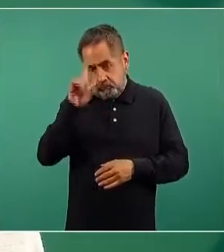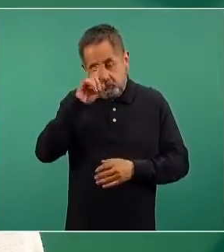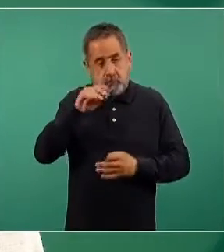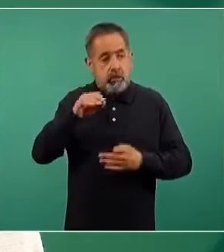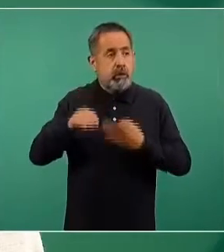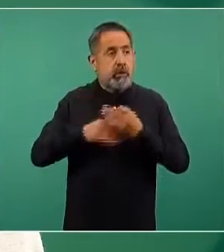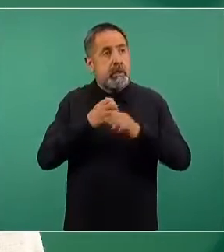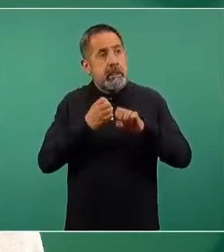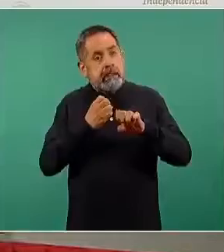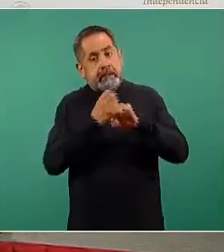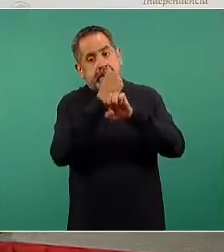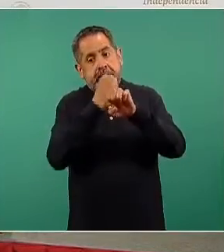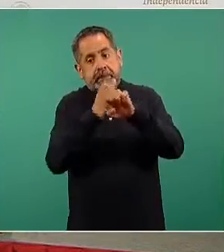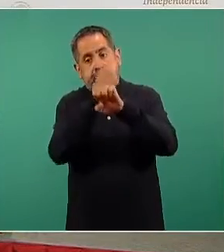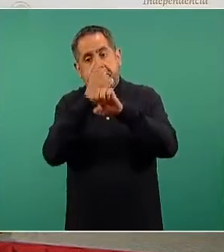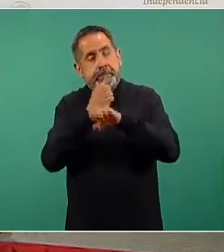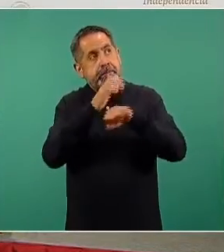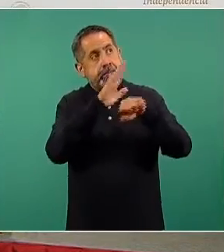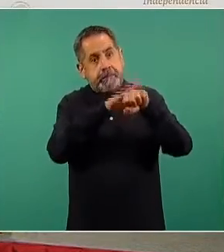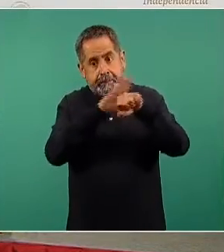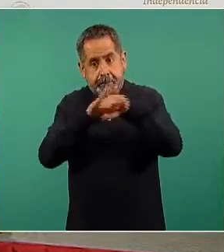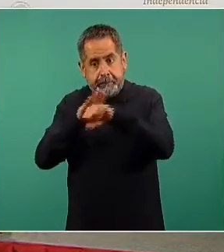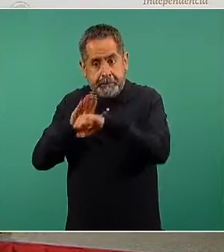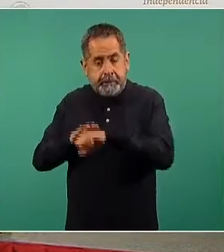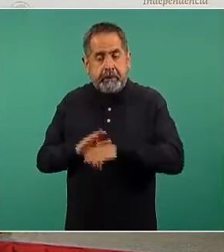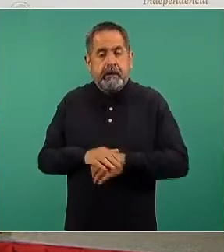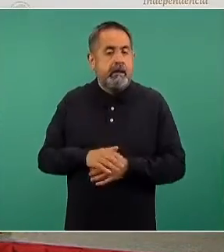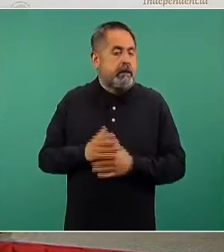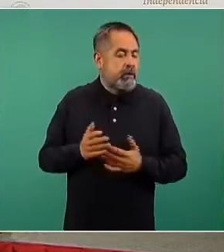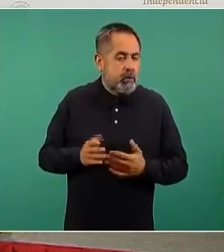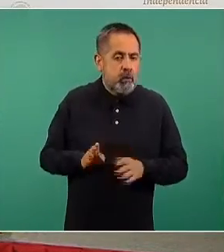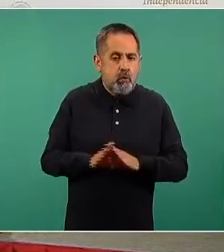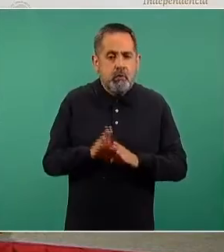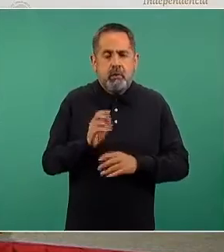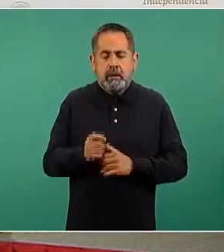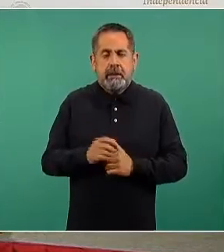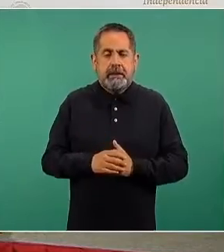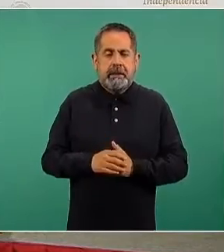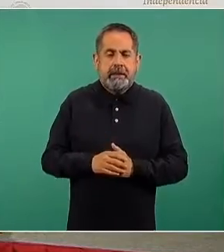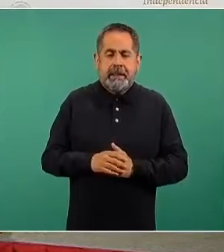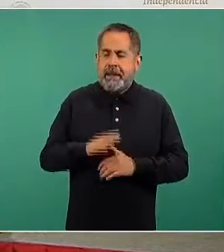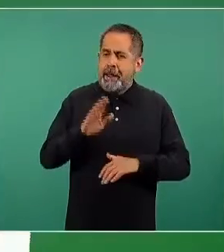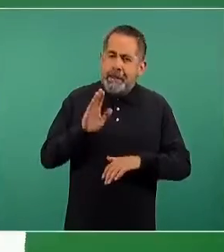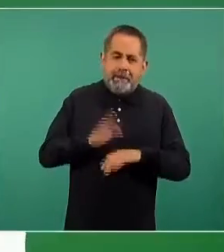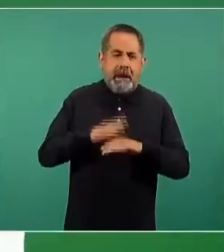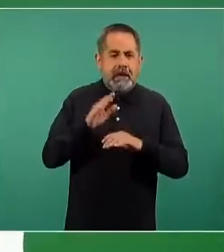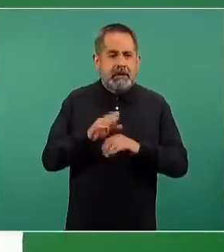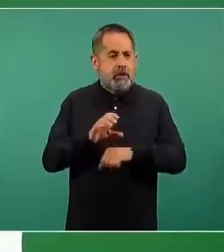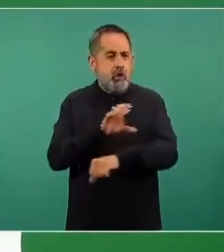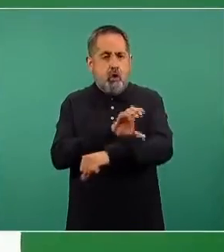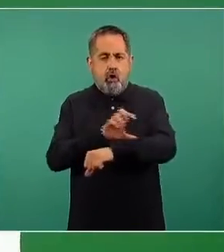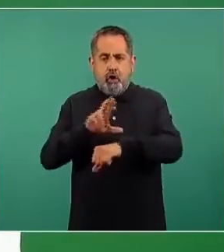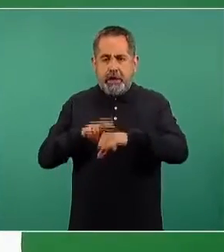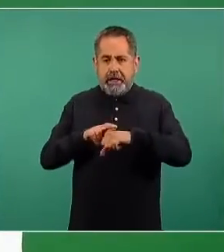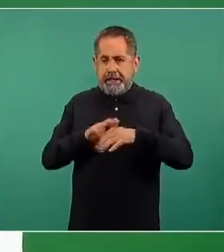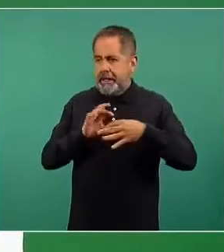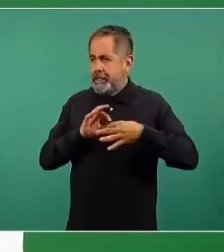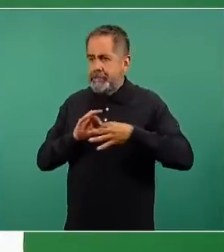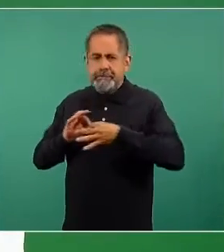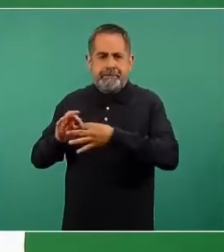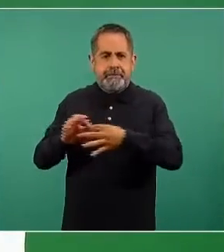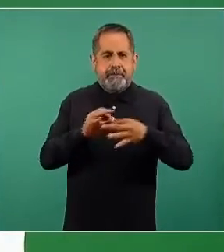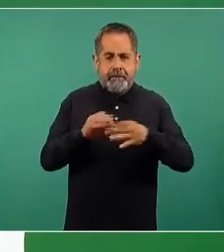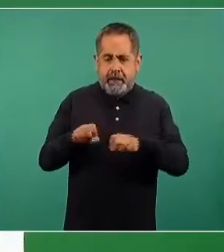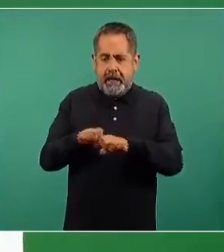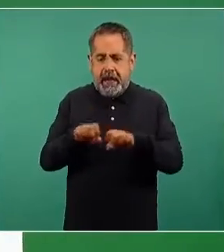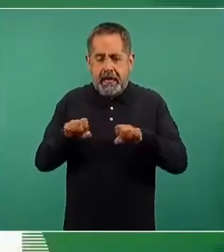todos los gobiernos estatales de lograr el máximo grado de coordinación en el equipo de